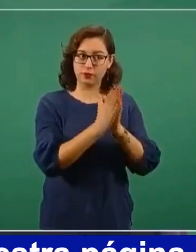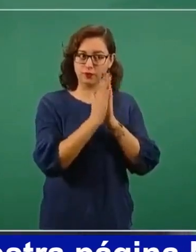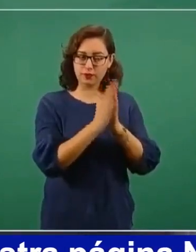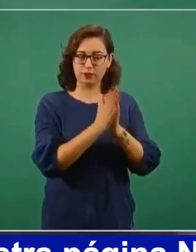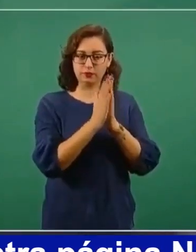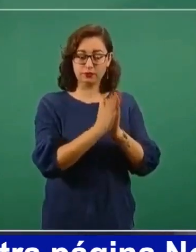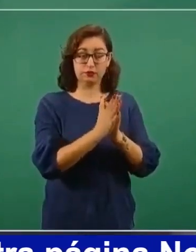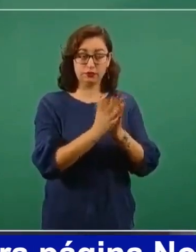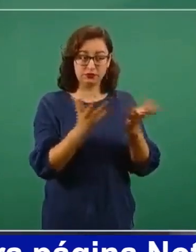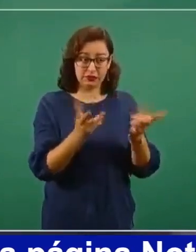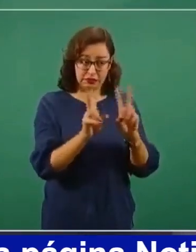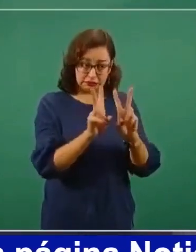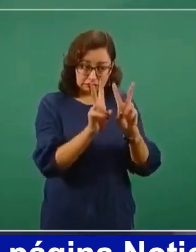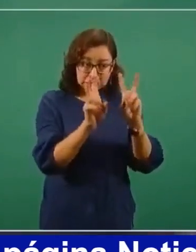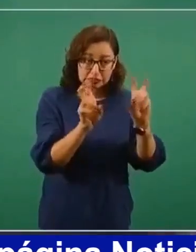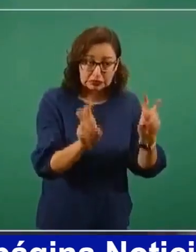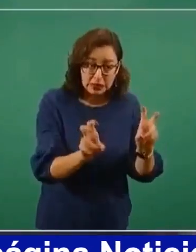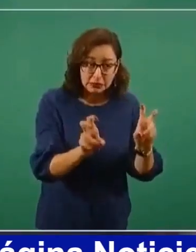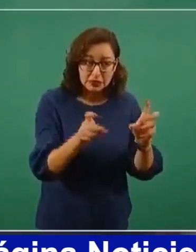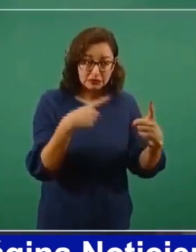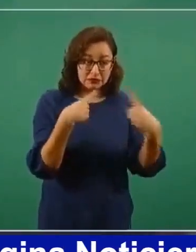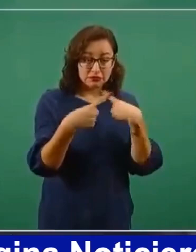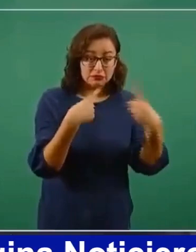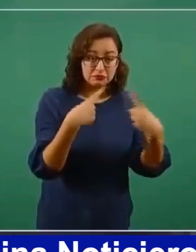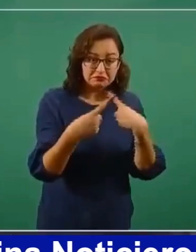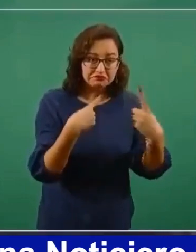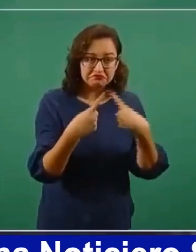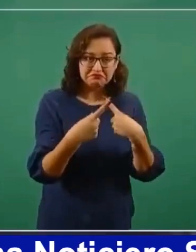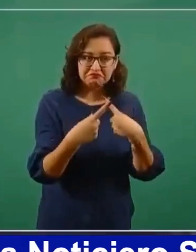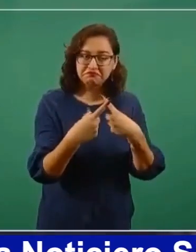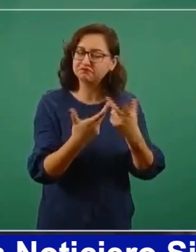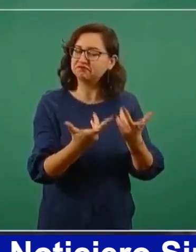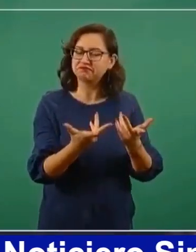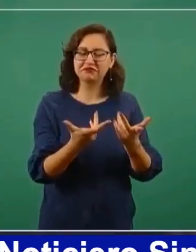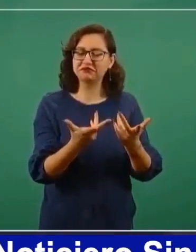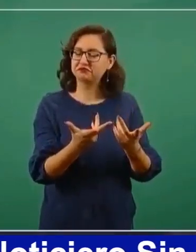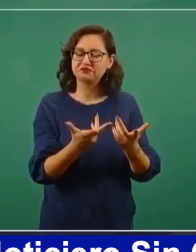no iba a terminar bien la reunión